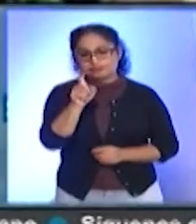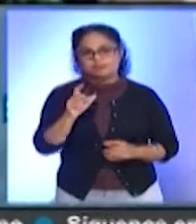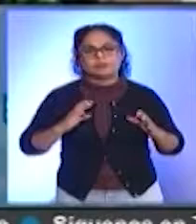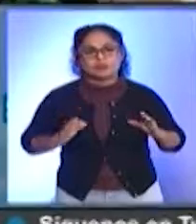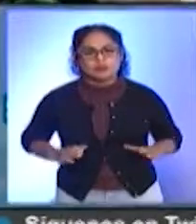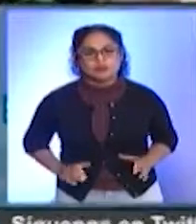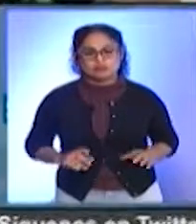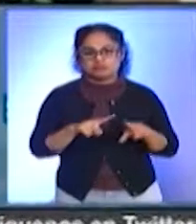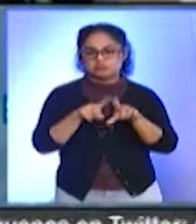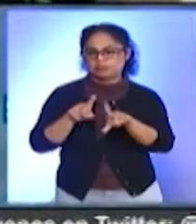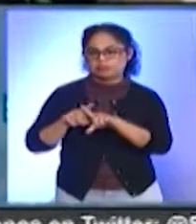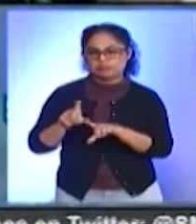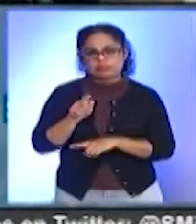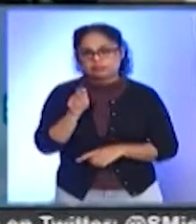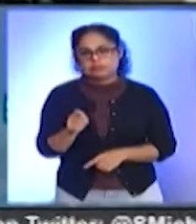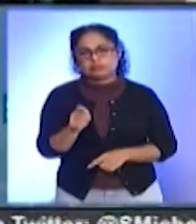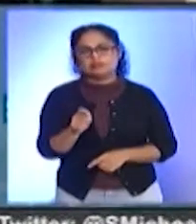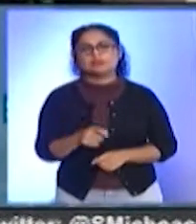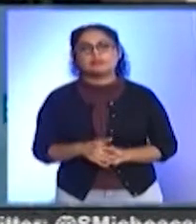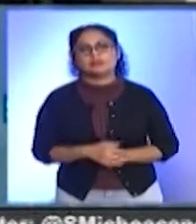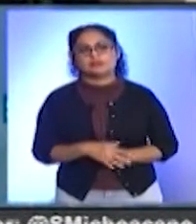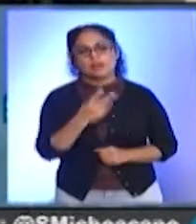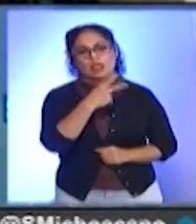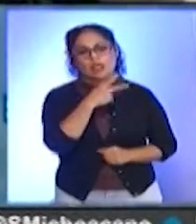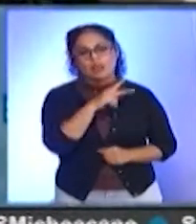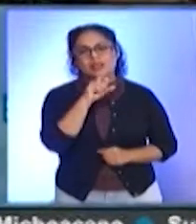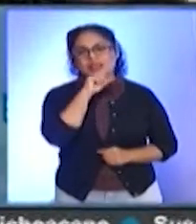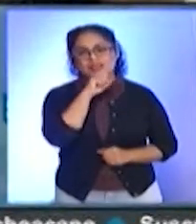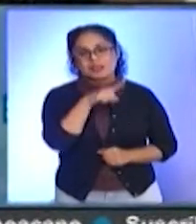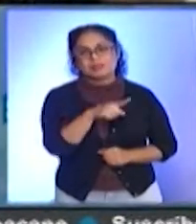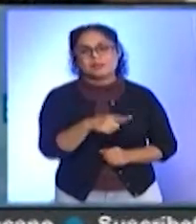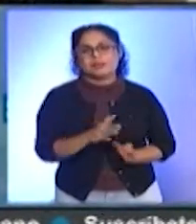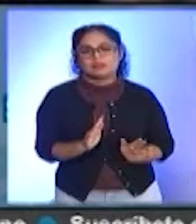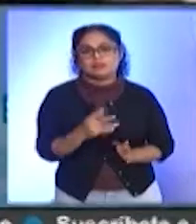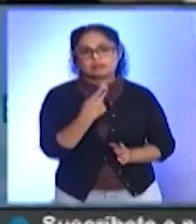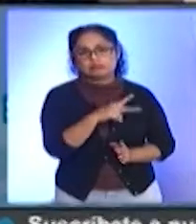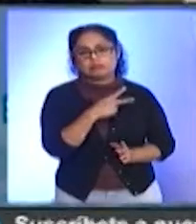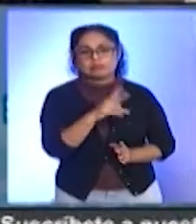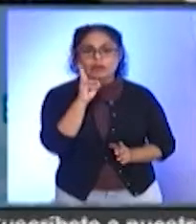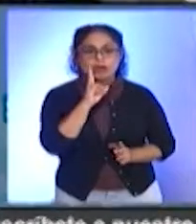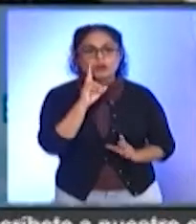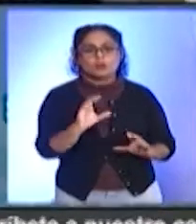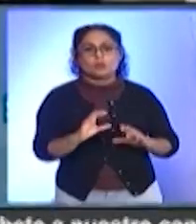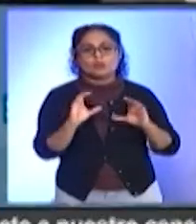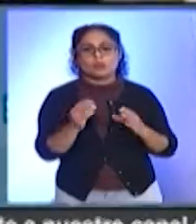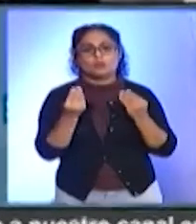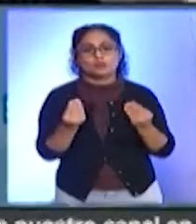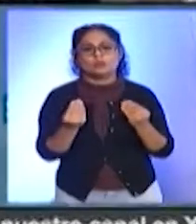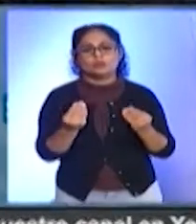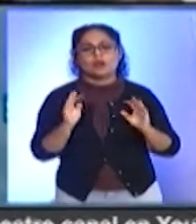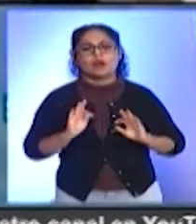cuerpo es muy diferente, entonces él, por su situación también corpórea, pues tenemos que tener mucho cuidado y mucha calma